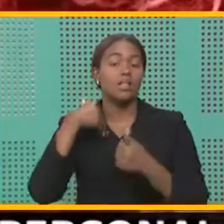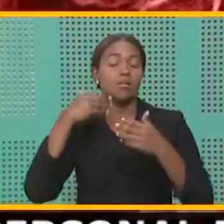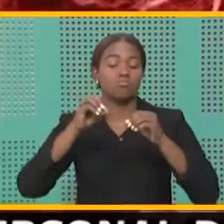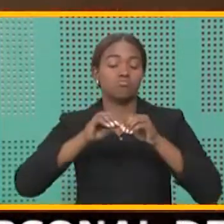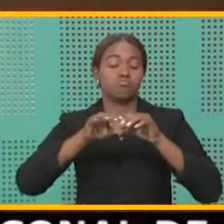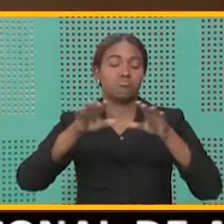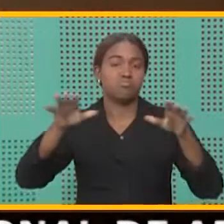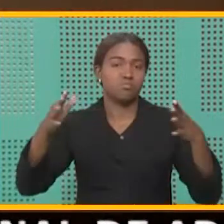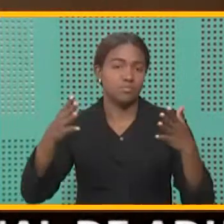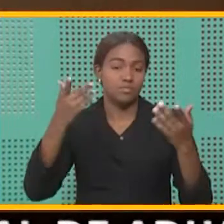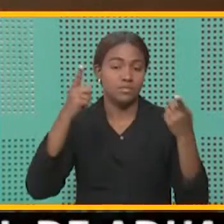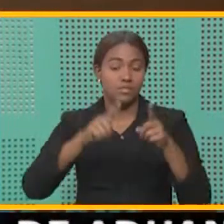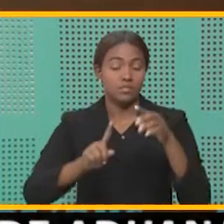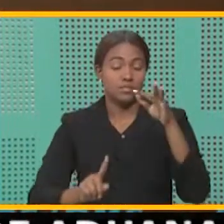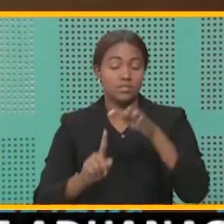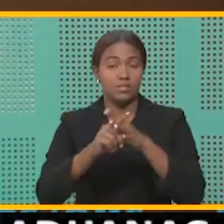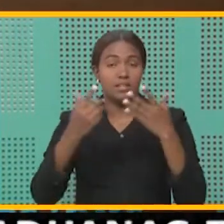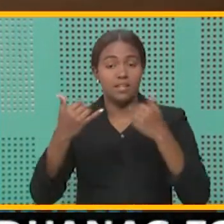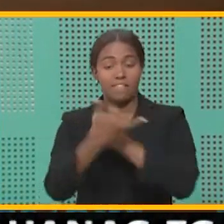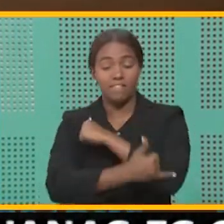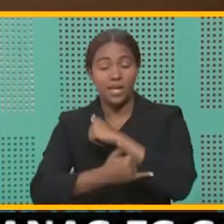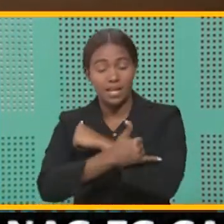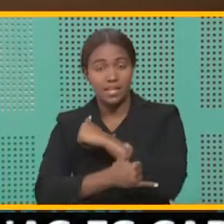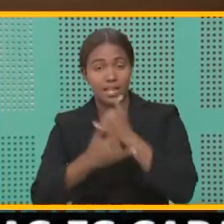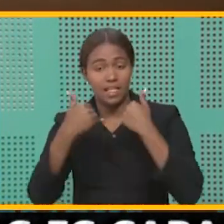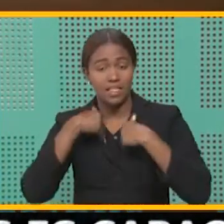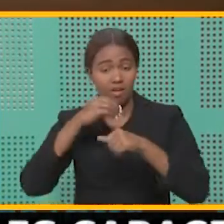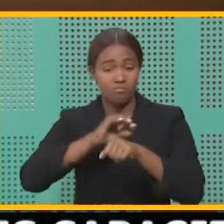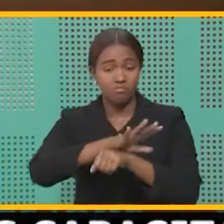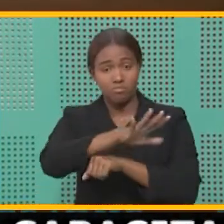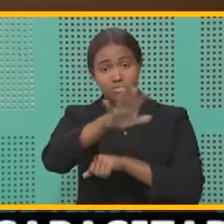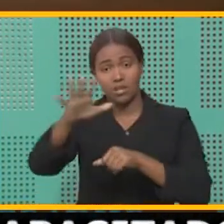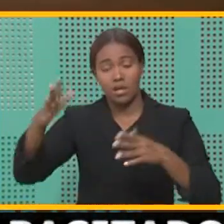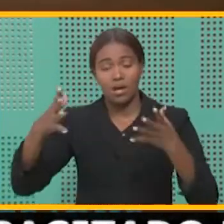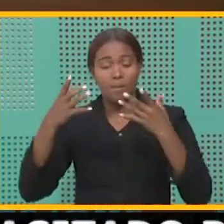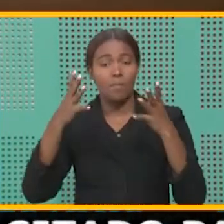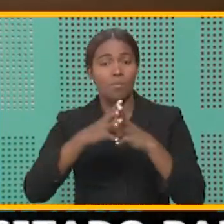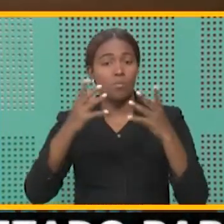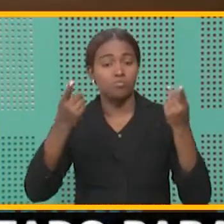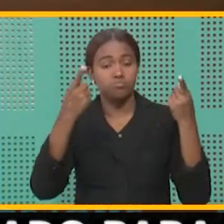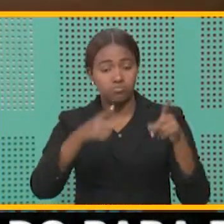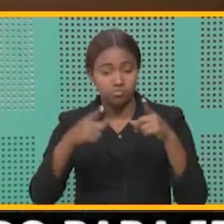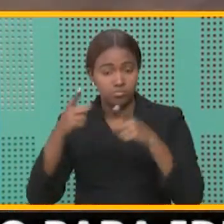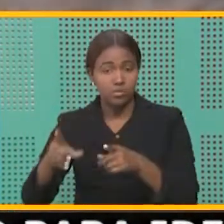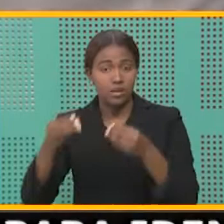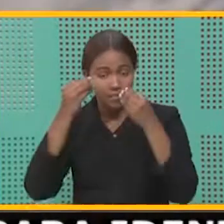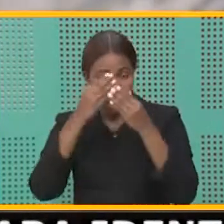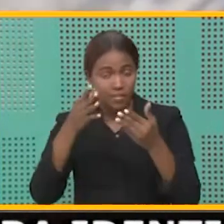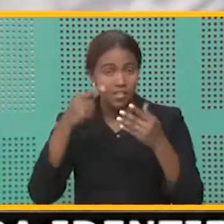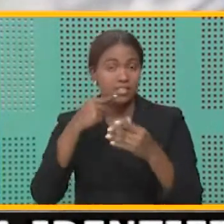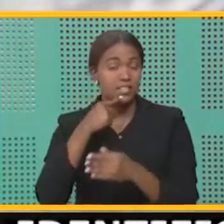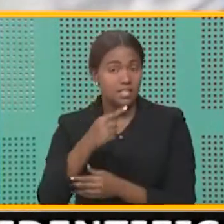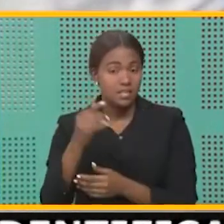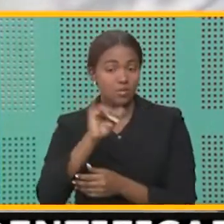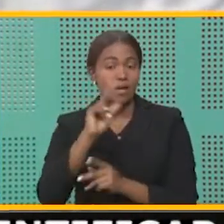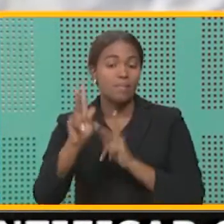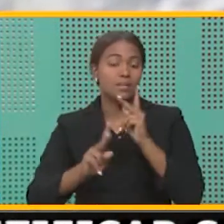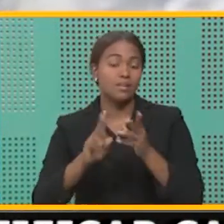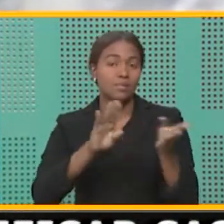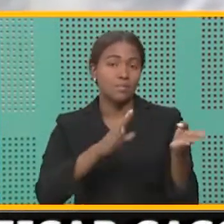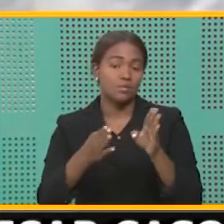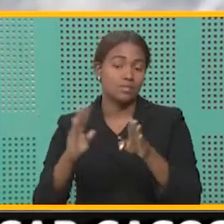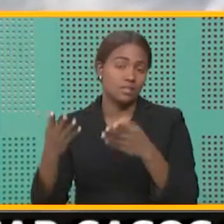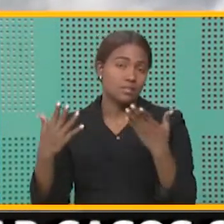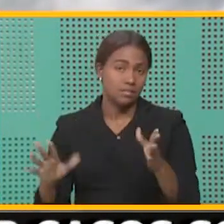debido al incremento de países afectados, cantidad de casos confirmados y personas fallecidas.